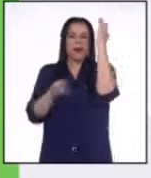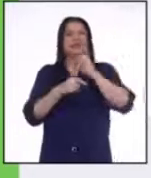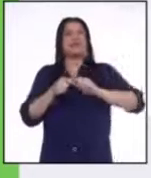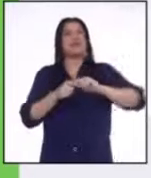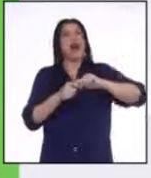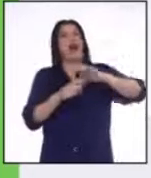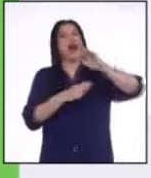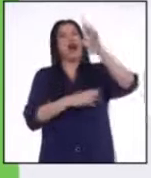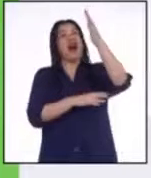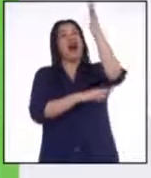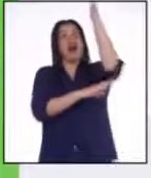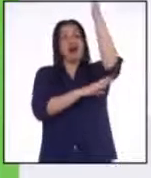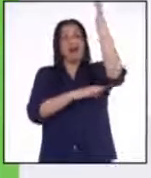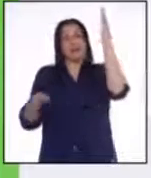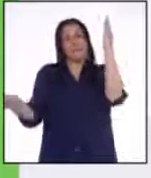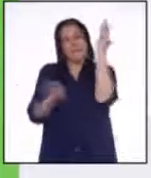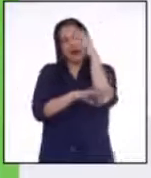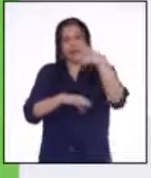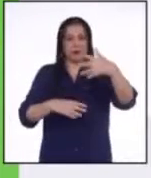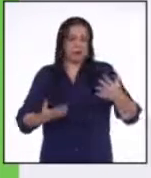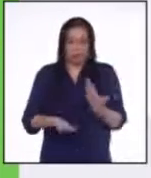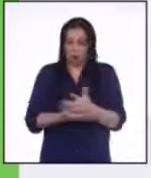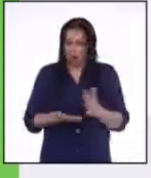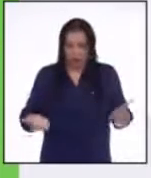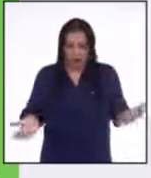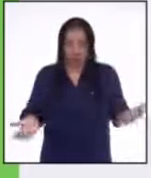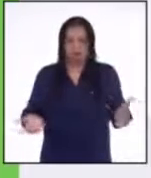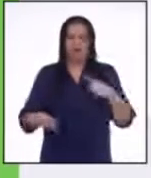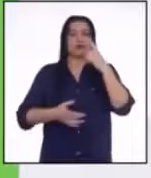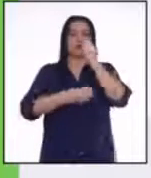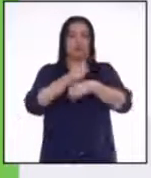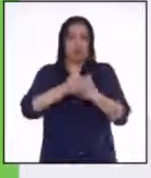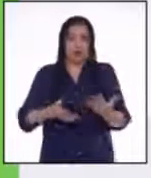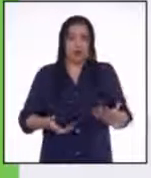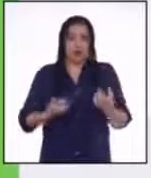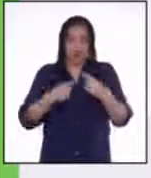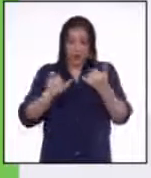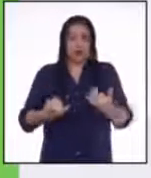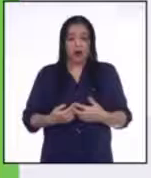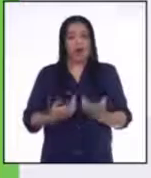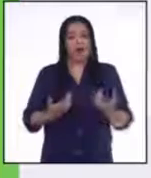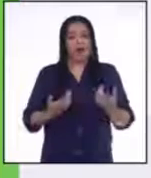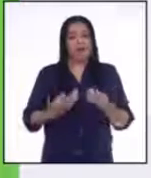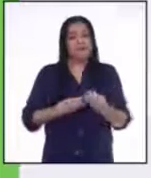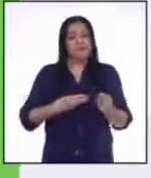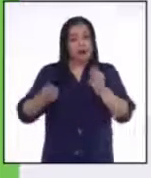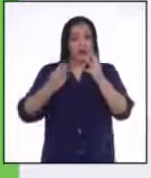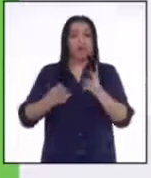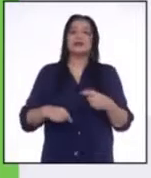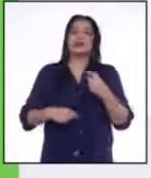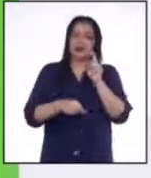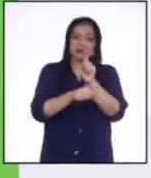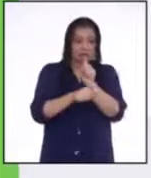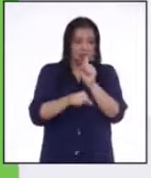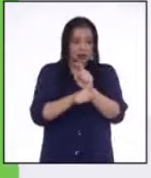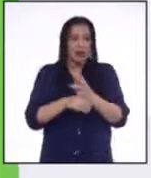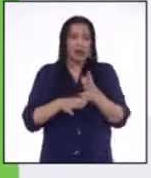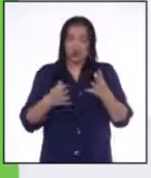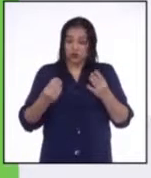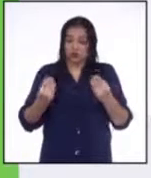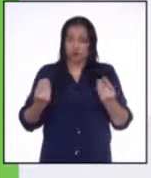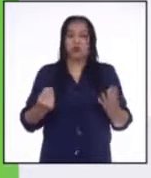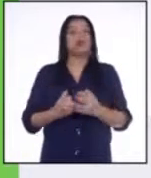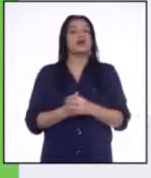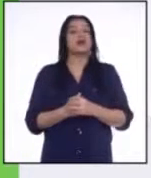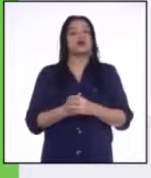muy alto para subir y se llevaba. El próximo año no había el aguaje. Pero hay técnicas ahora, ya se les ha enseñado y muchas poblaciones